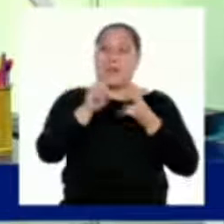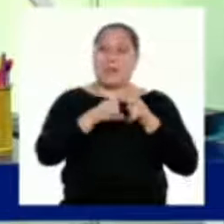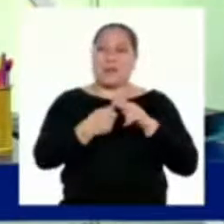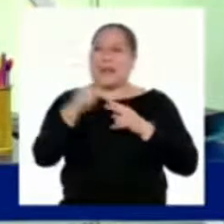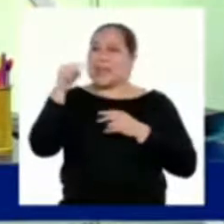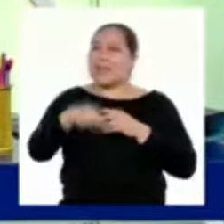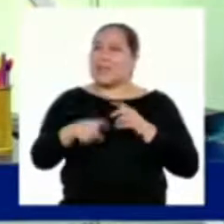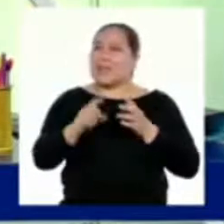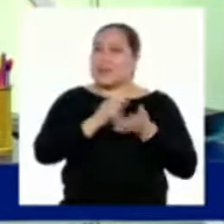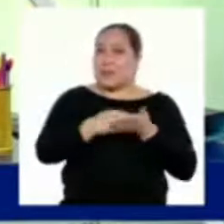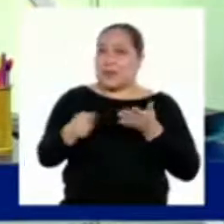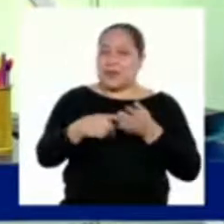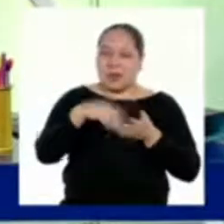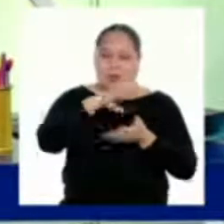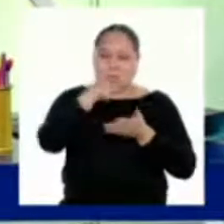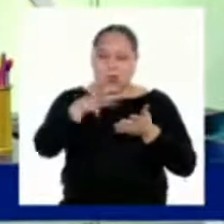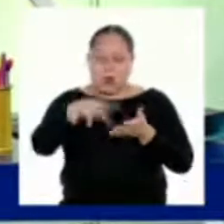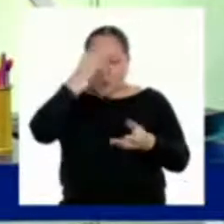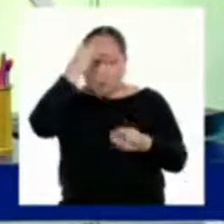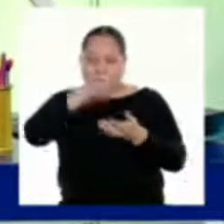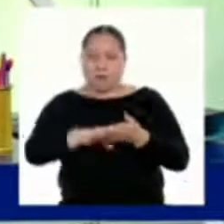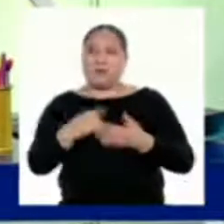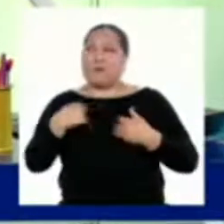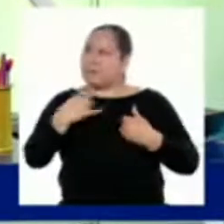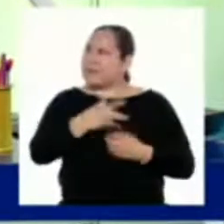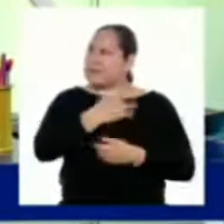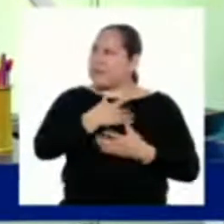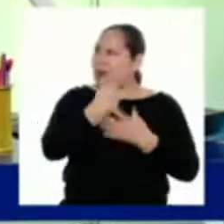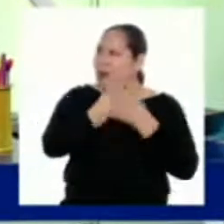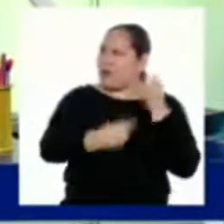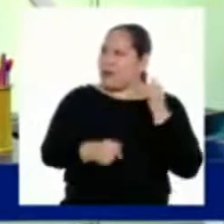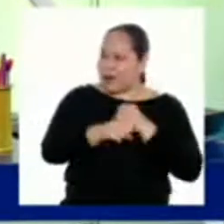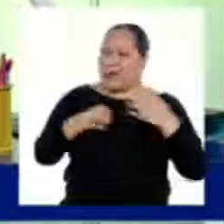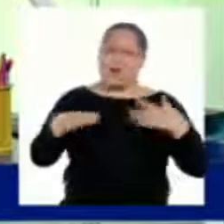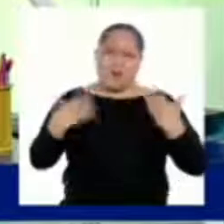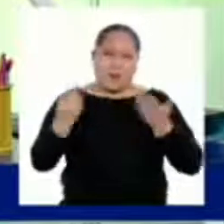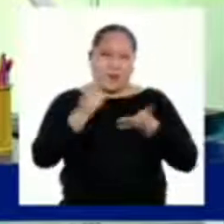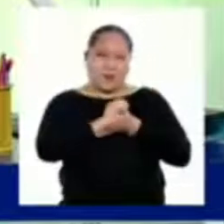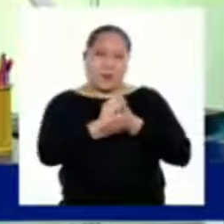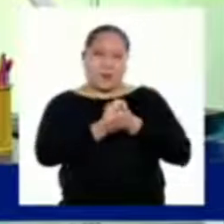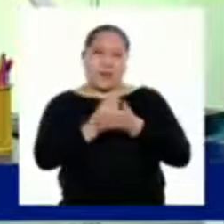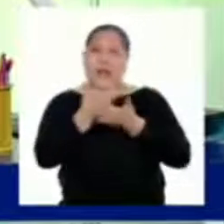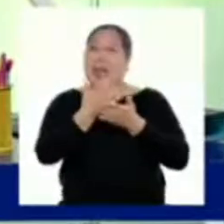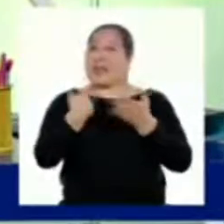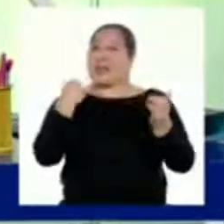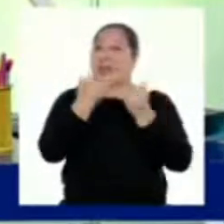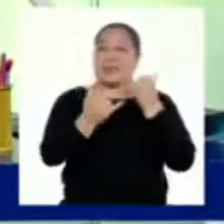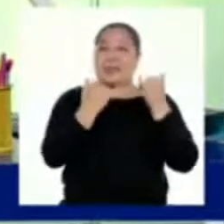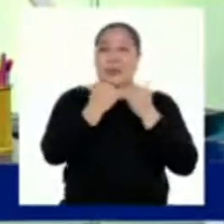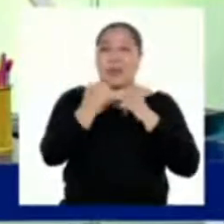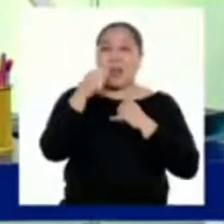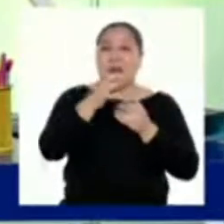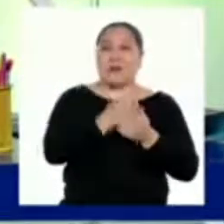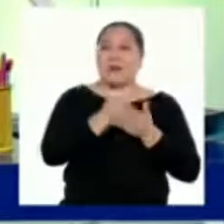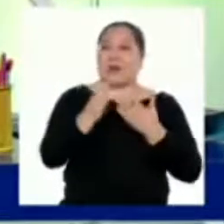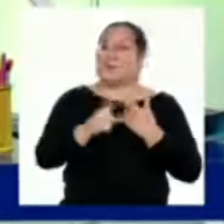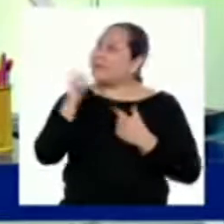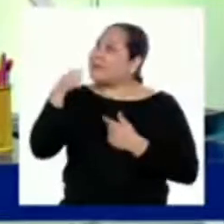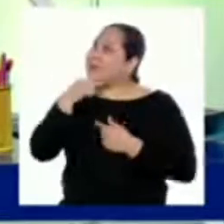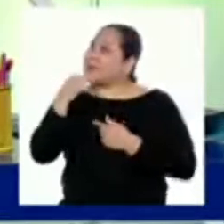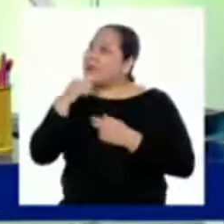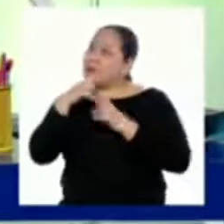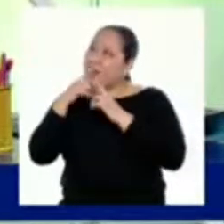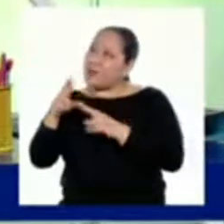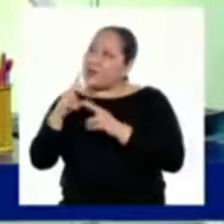aprendido me da más confianza para poder escribir mi texto Bueno antes de terminar el programa de hoy ¿le gustaría responder unas